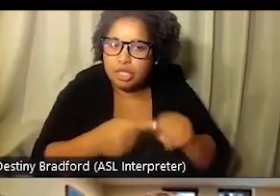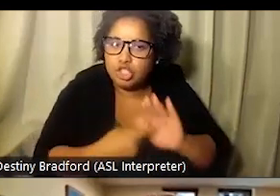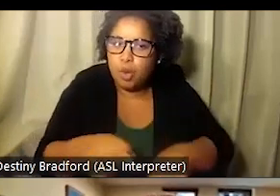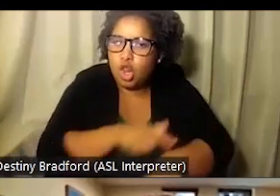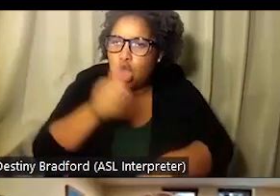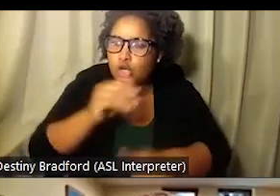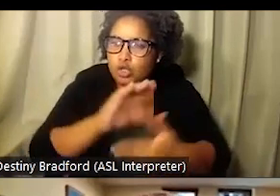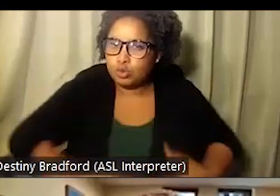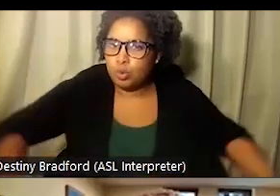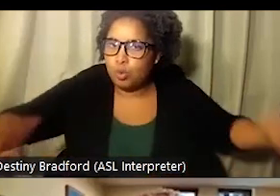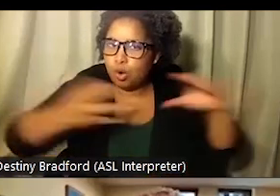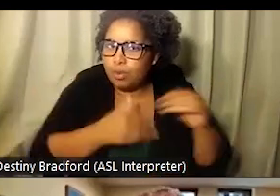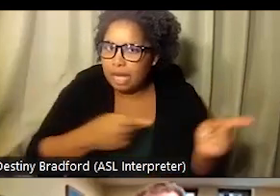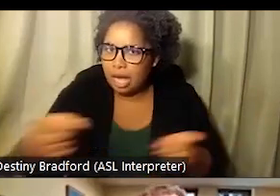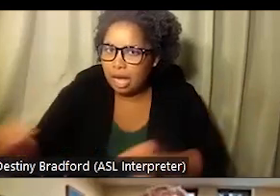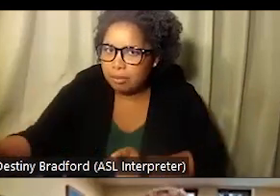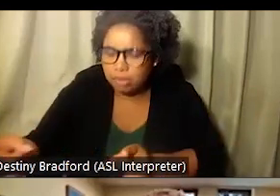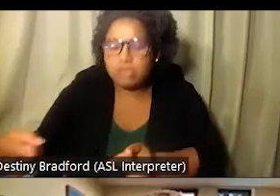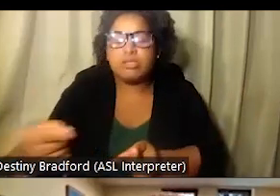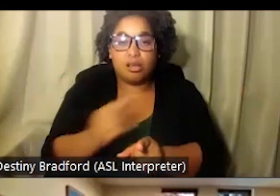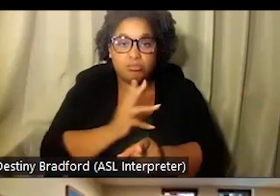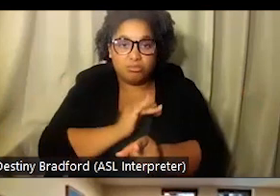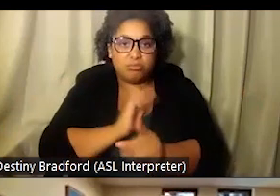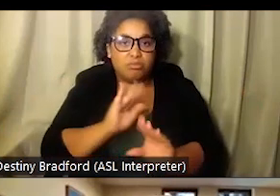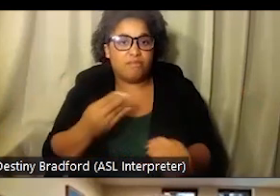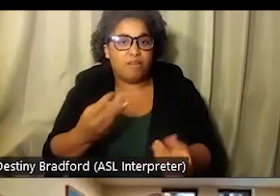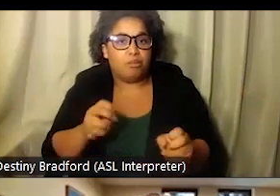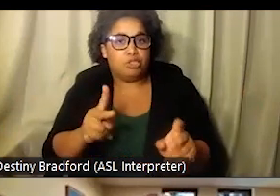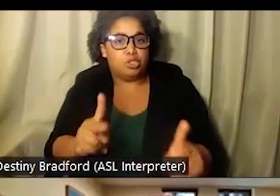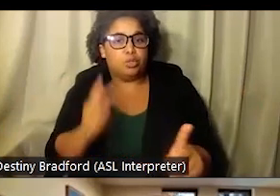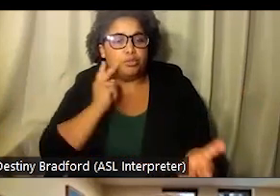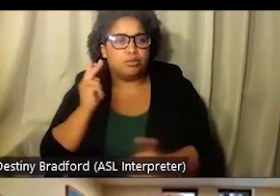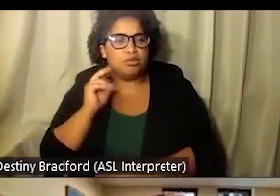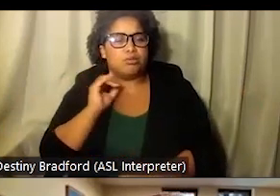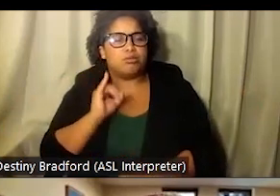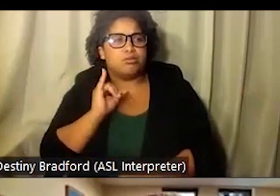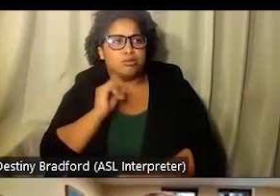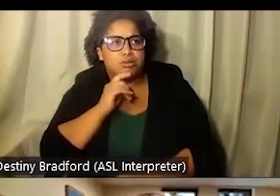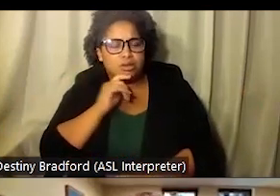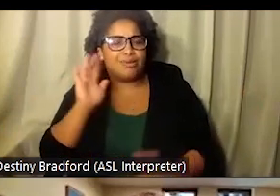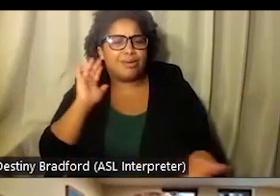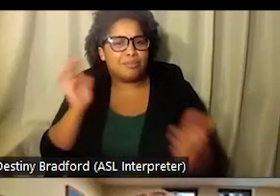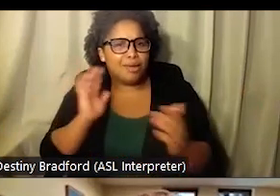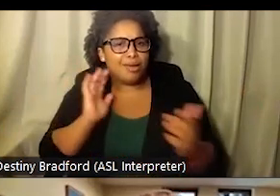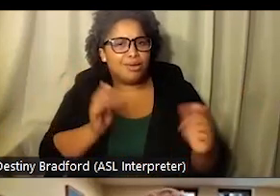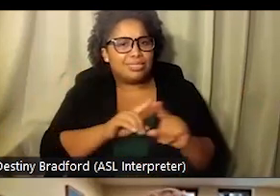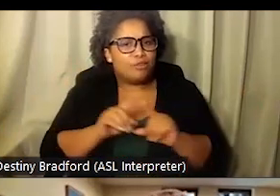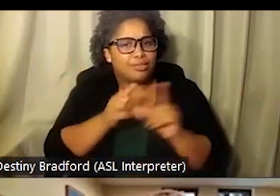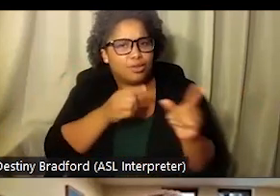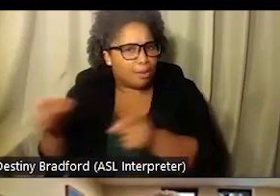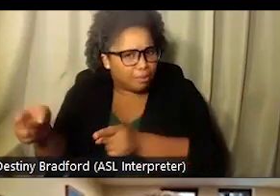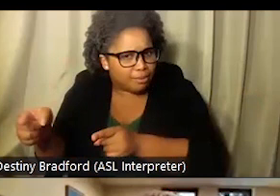palabra. Pero, a lo largo, siempre, siempre ayuda a contar la historia para nosotros entender. Y hasta poder comparar